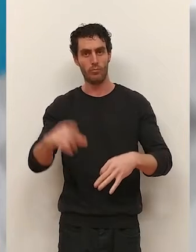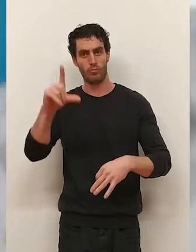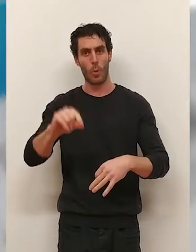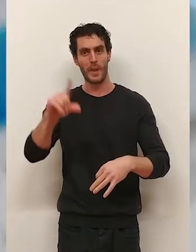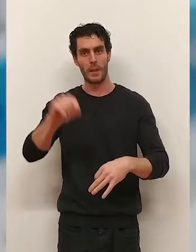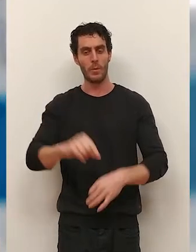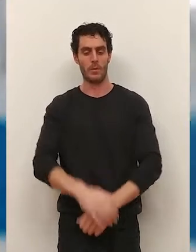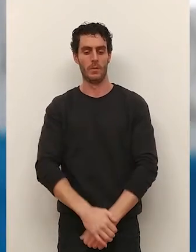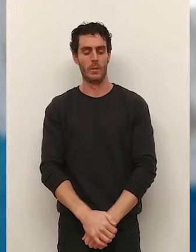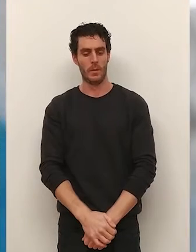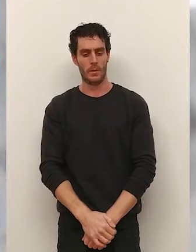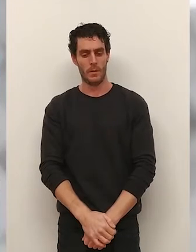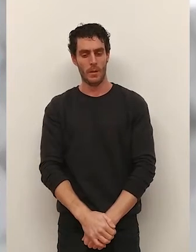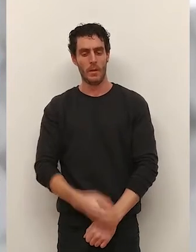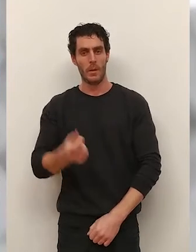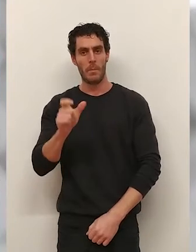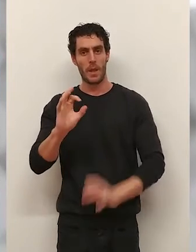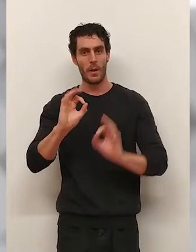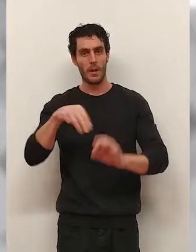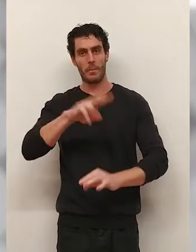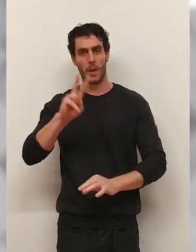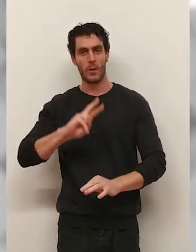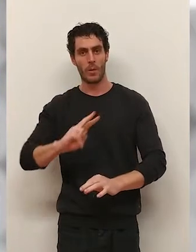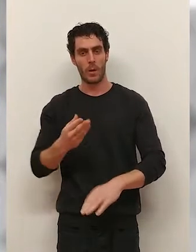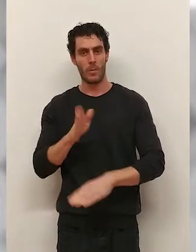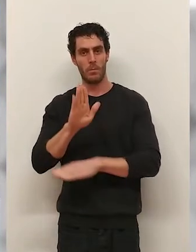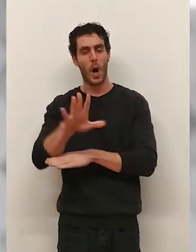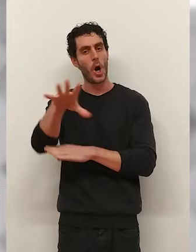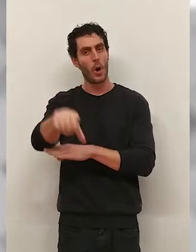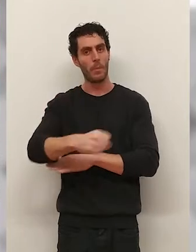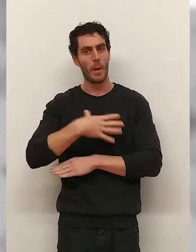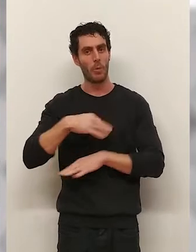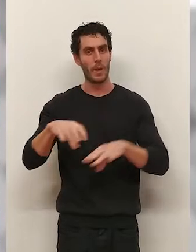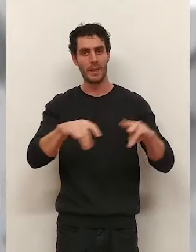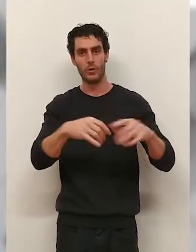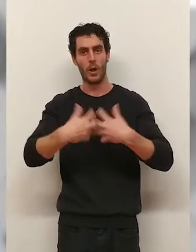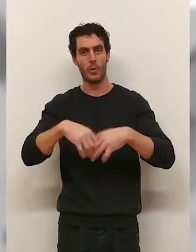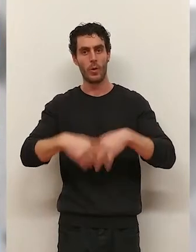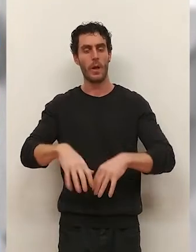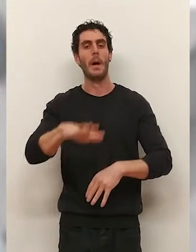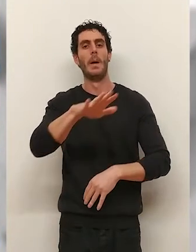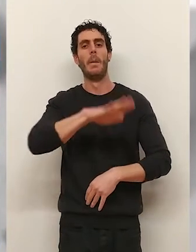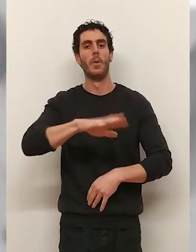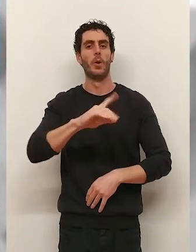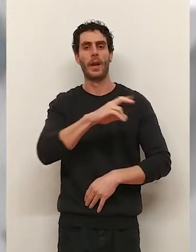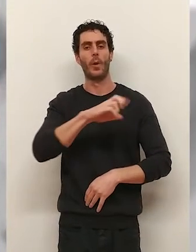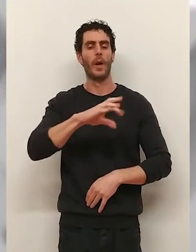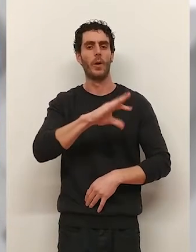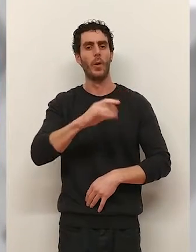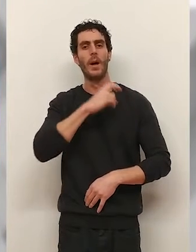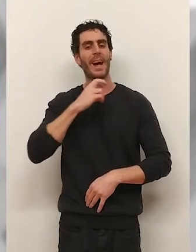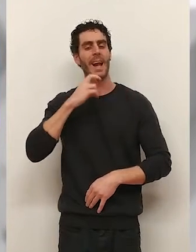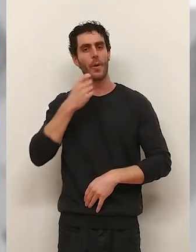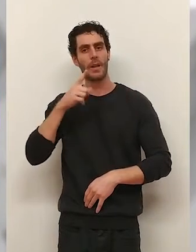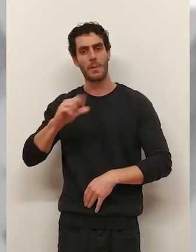competitivo. Es el precio del metro cuadrado al que se podrá comprar suelo industrial en los polígonos del Recuenco, en Calahorra